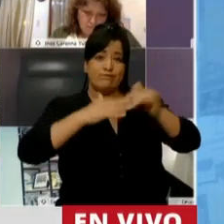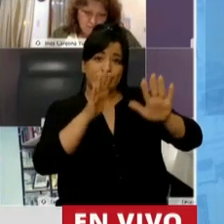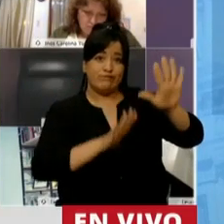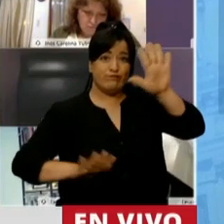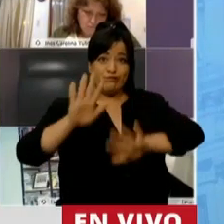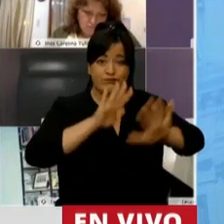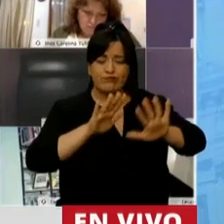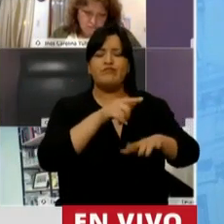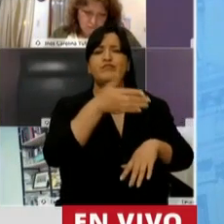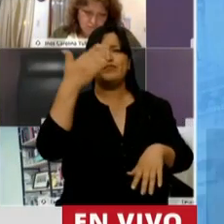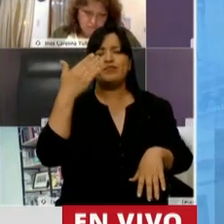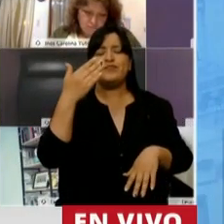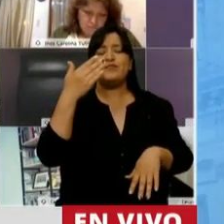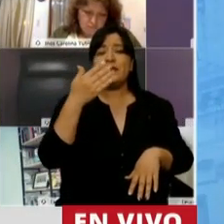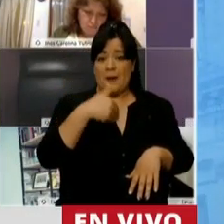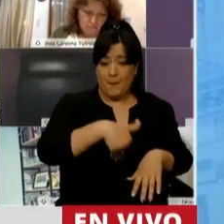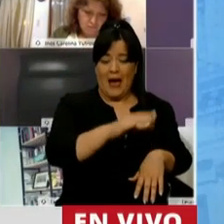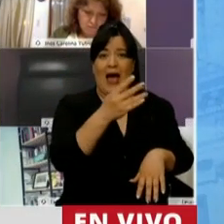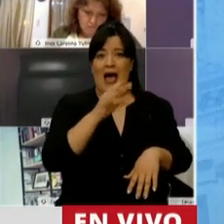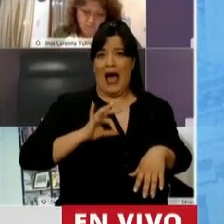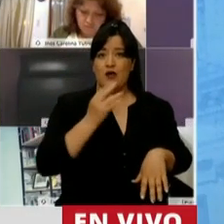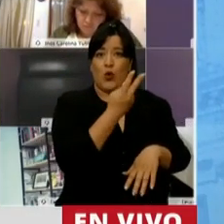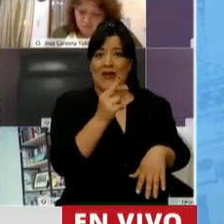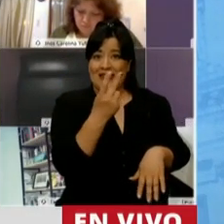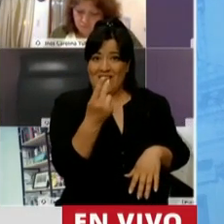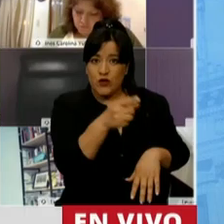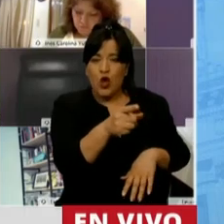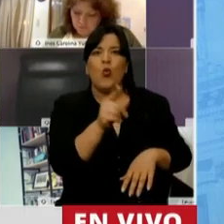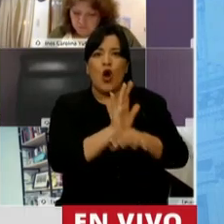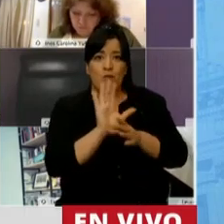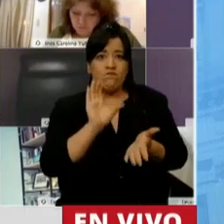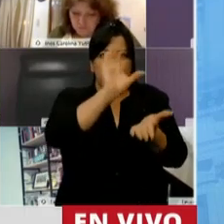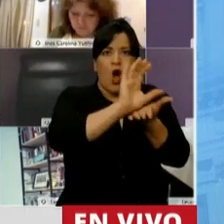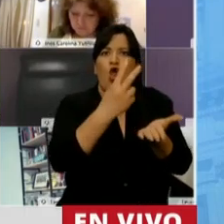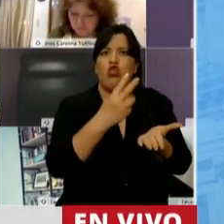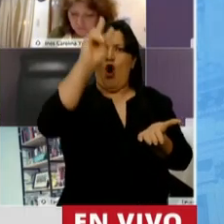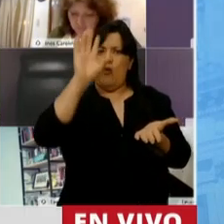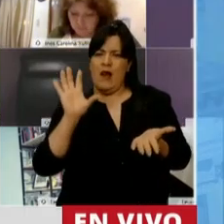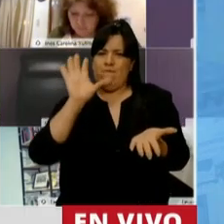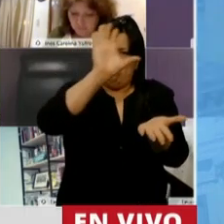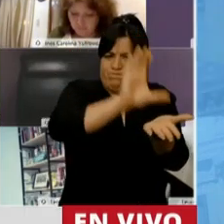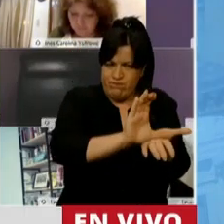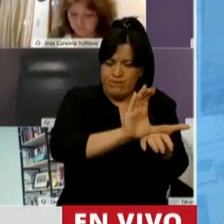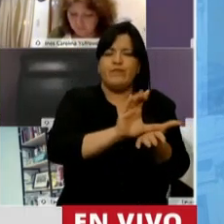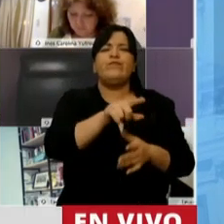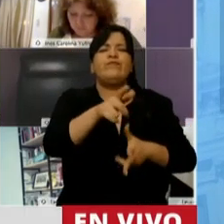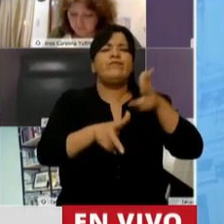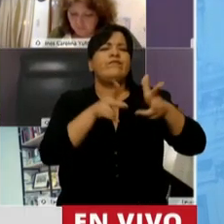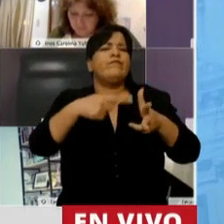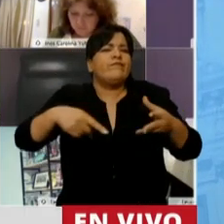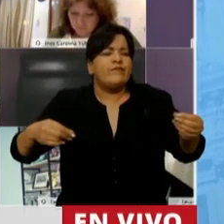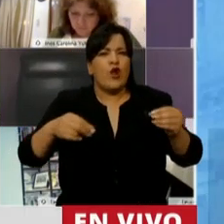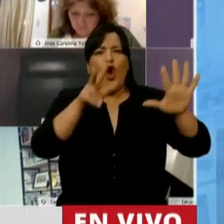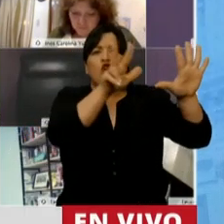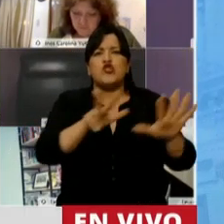ejemplo, en el año 2021 duplicará la inversión. Estamos hablando, señor Presidente, de